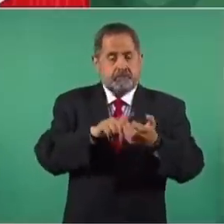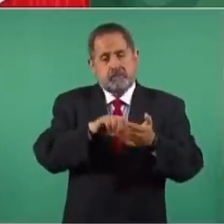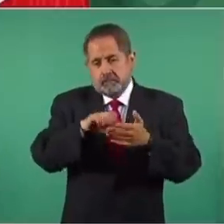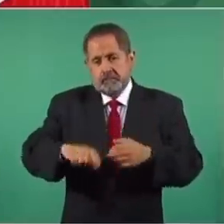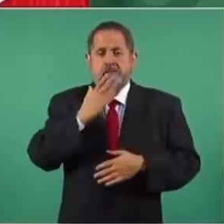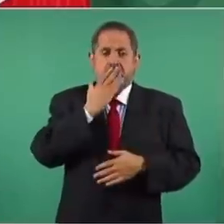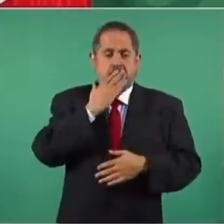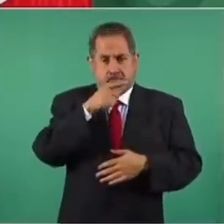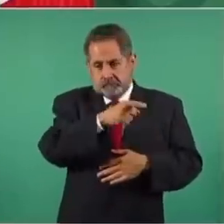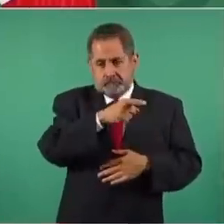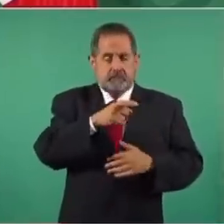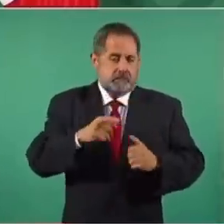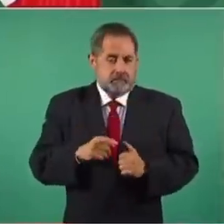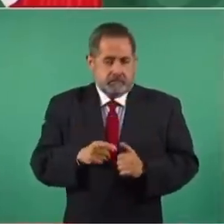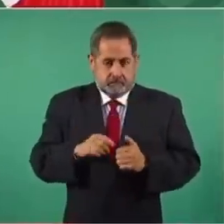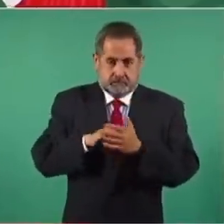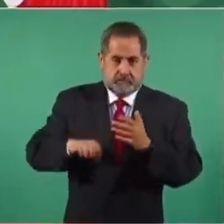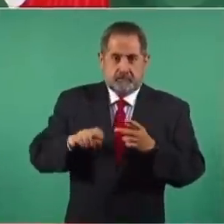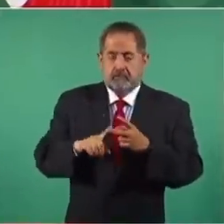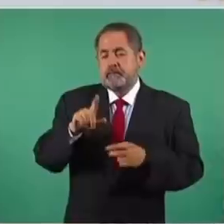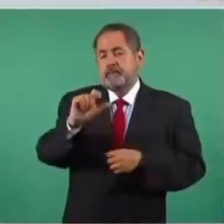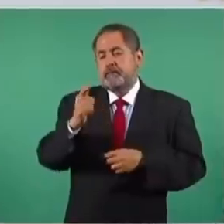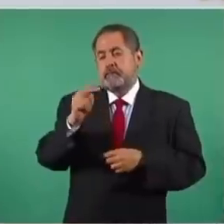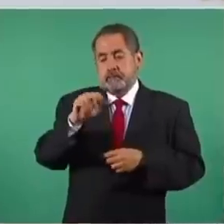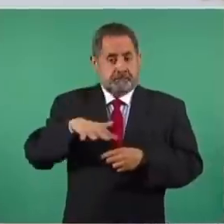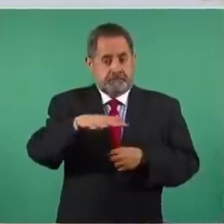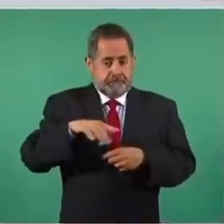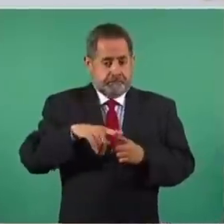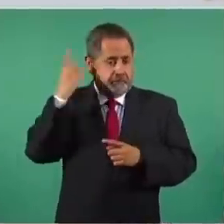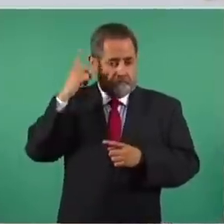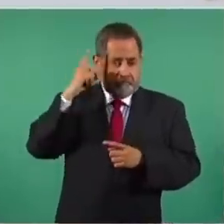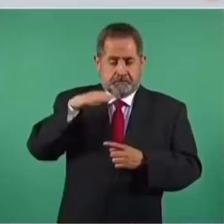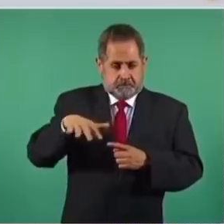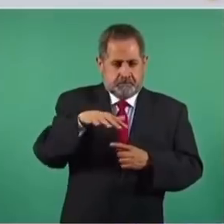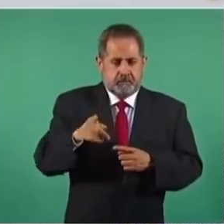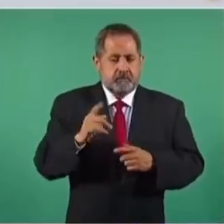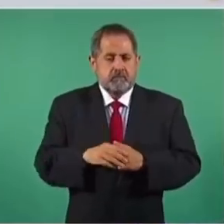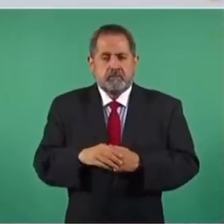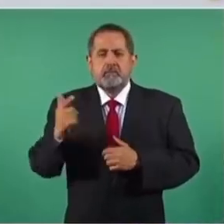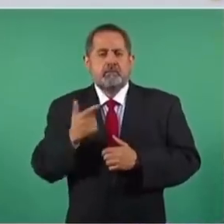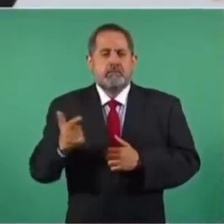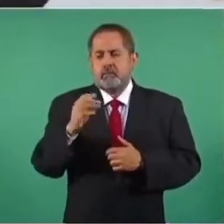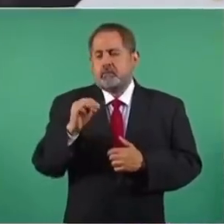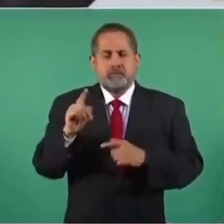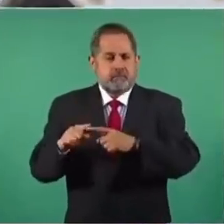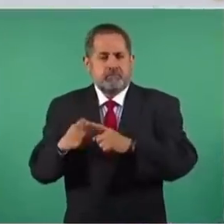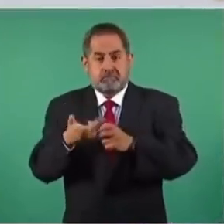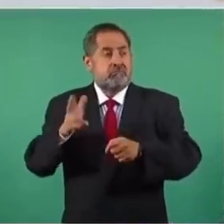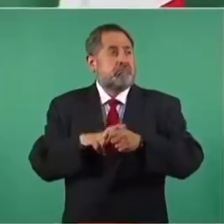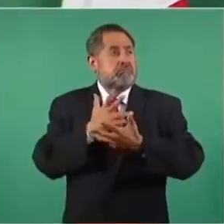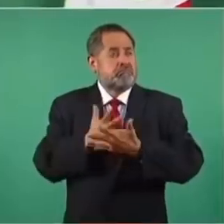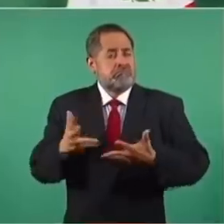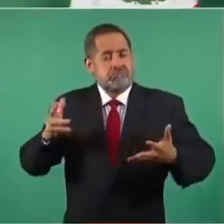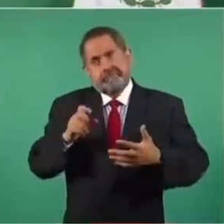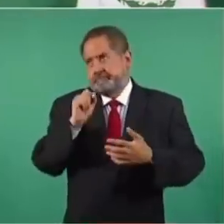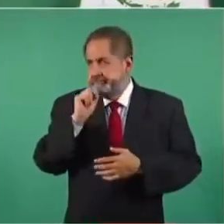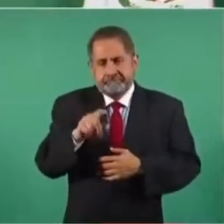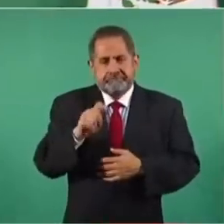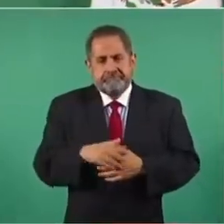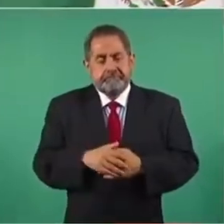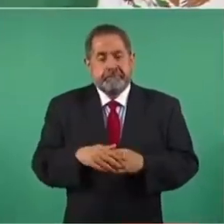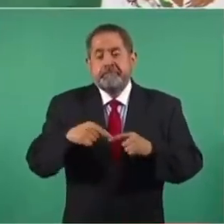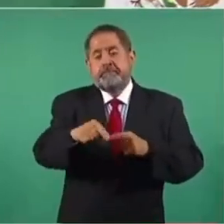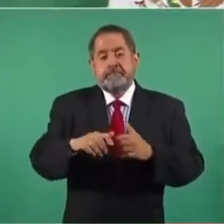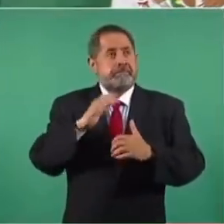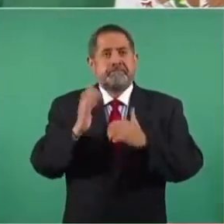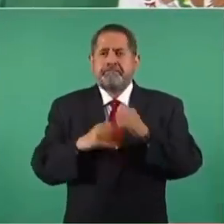Sonora, por ejemplo en La Laguna, en Durango, en Gómez Palacio hay un hospital enorme, también, que se